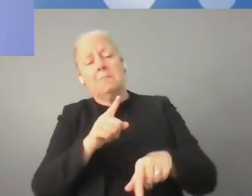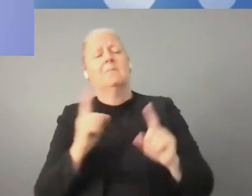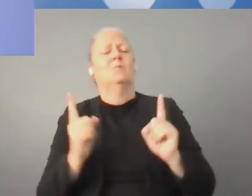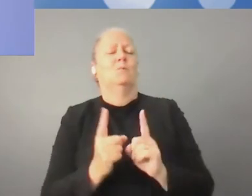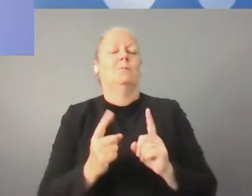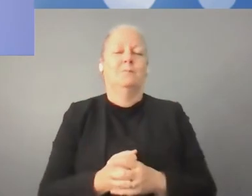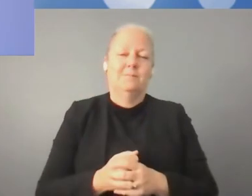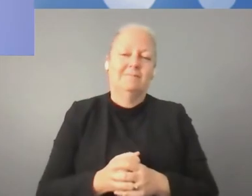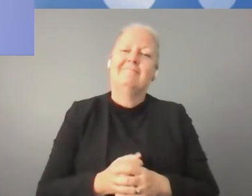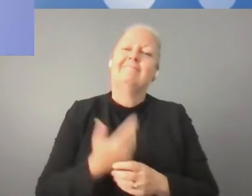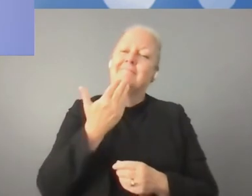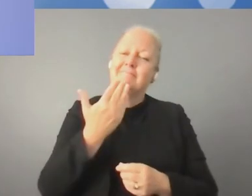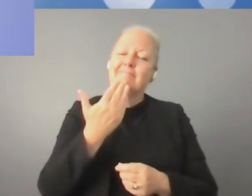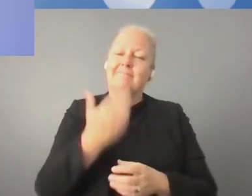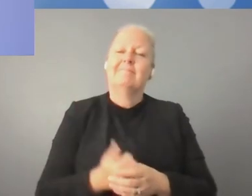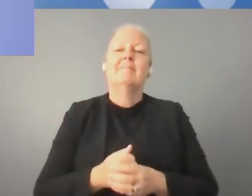oportunidades de empleo.